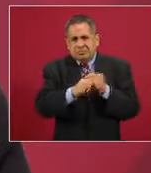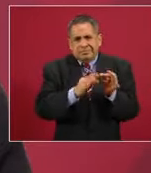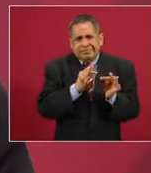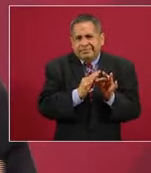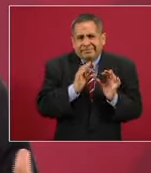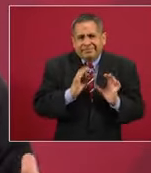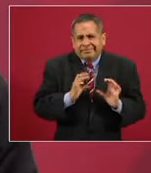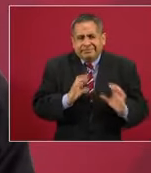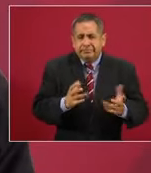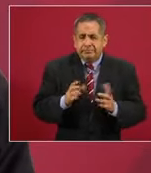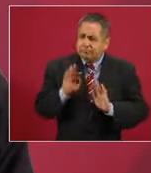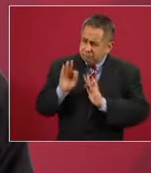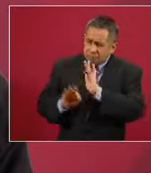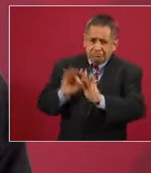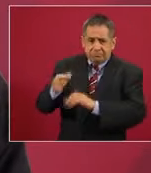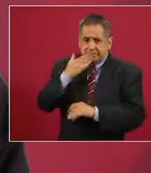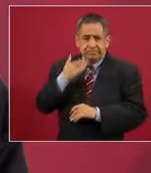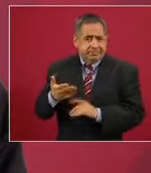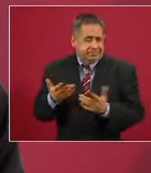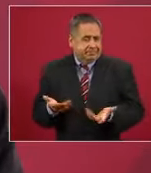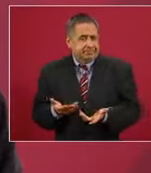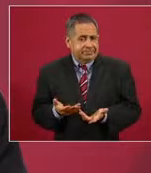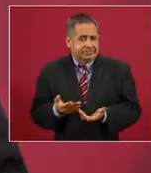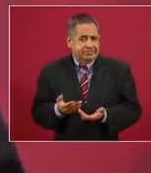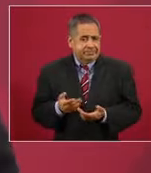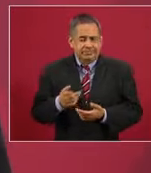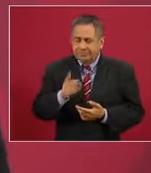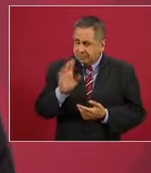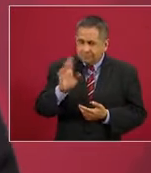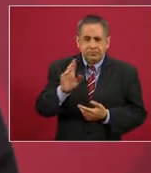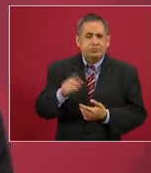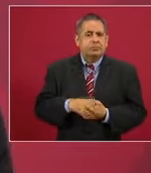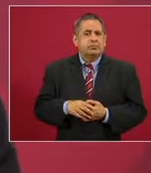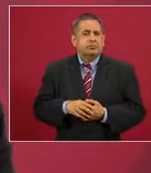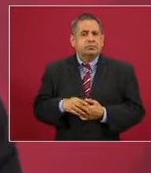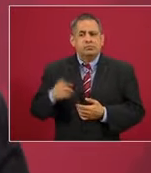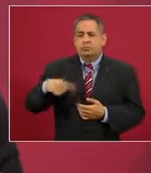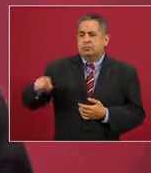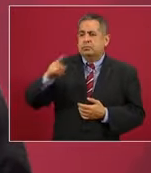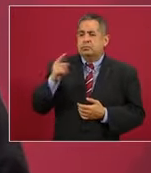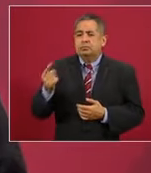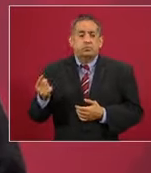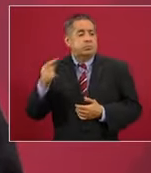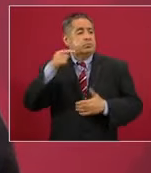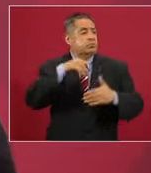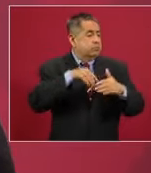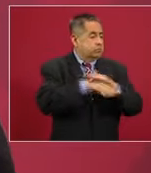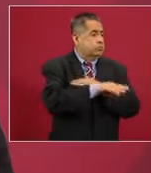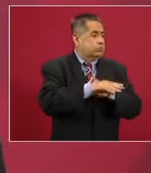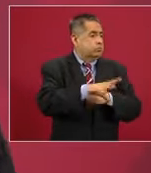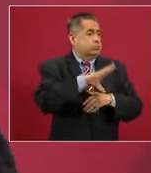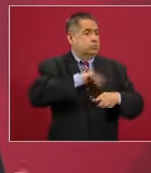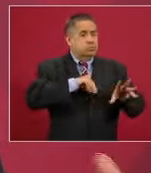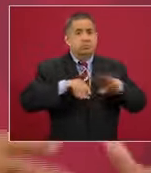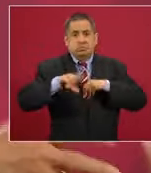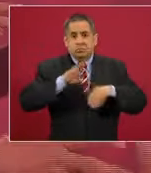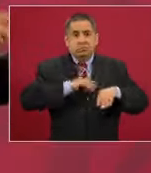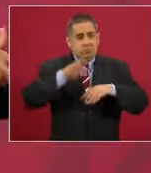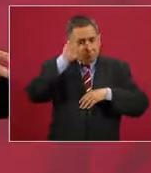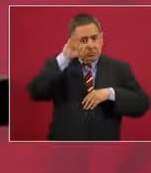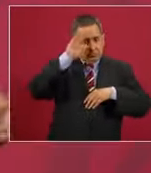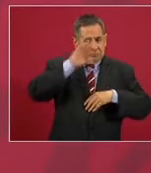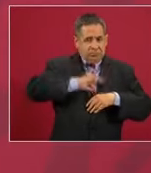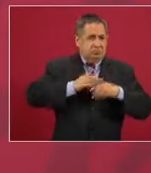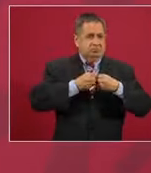y no hay brotes de contagio en los